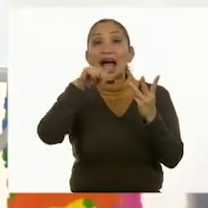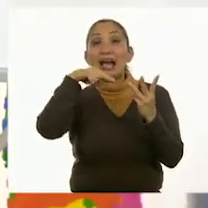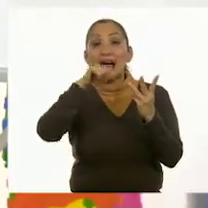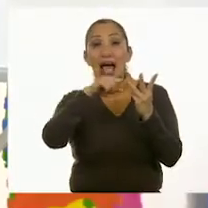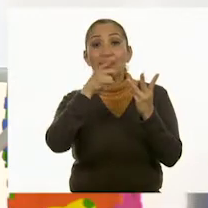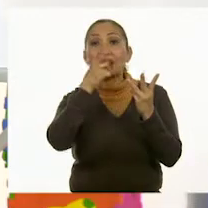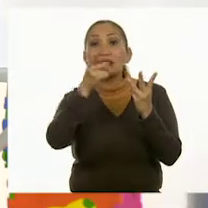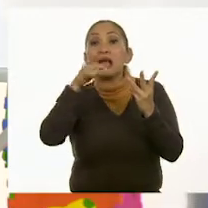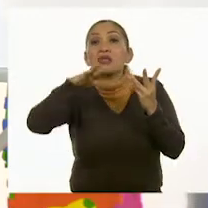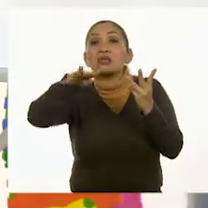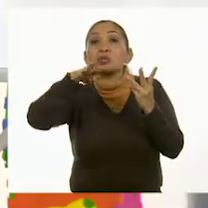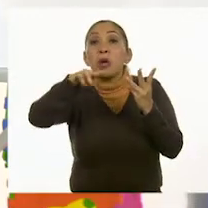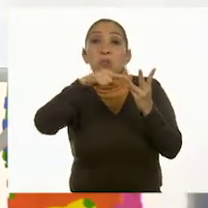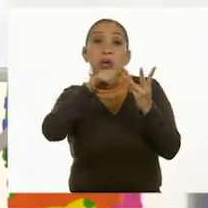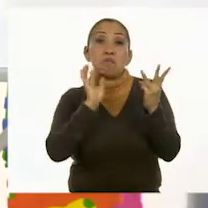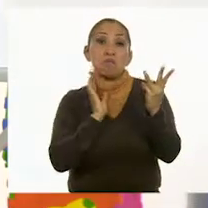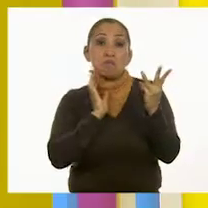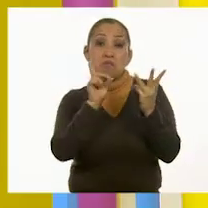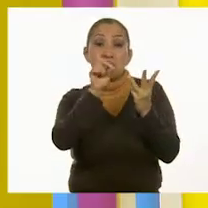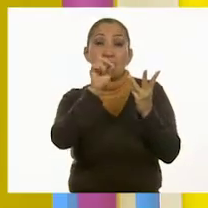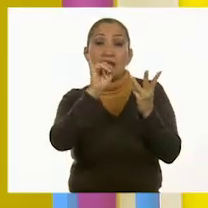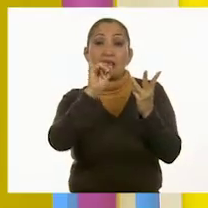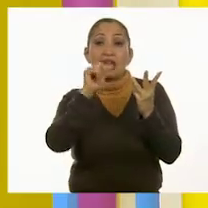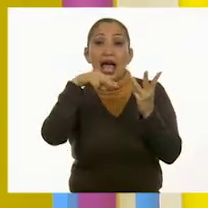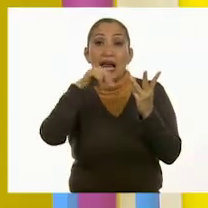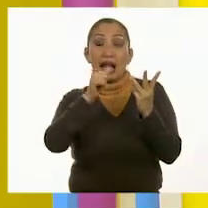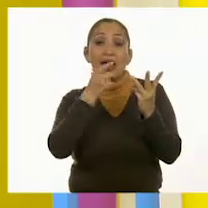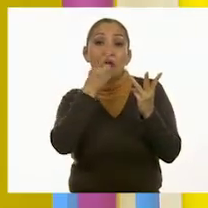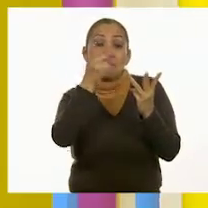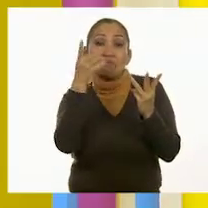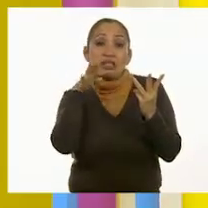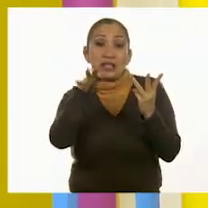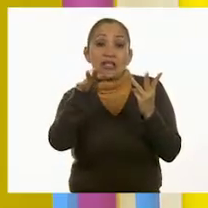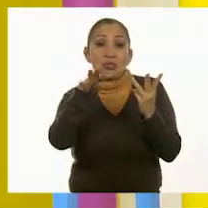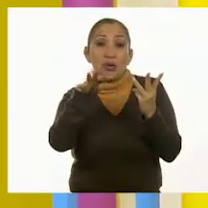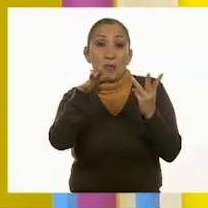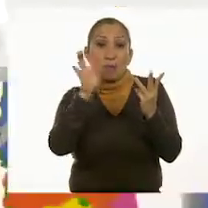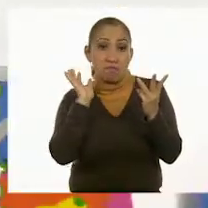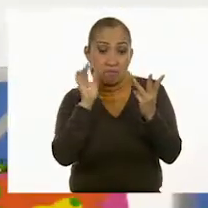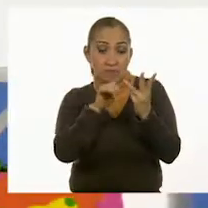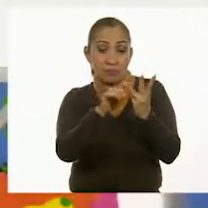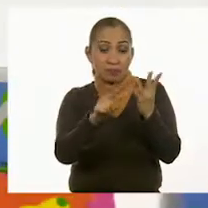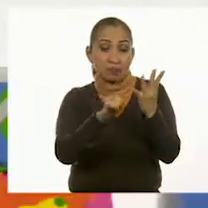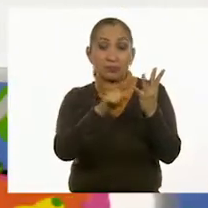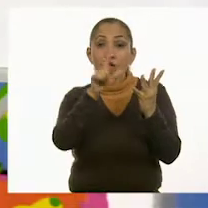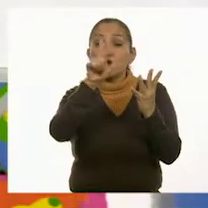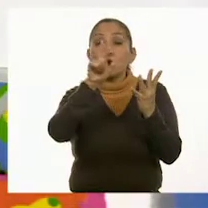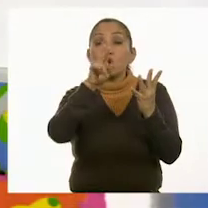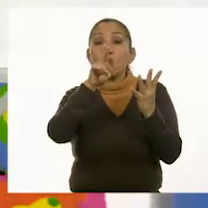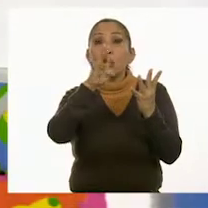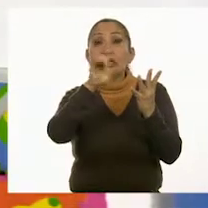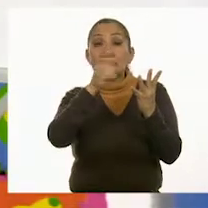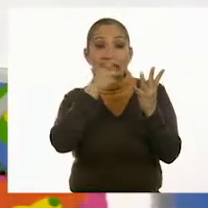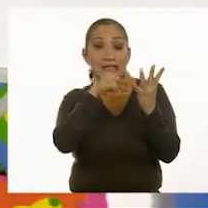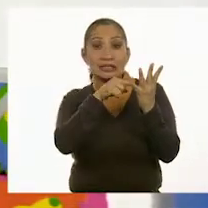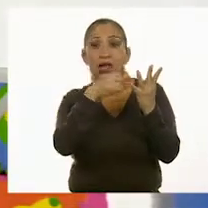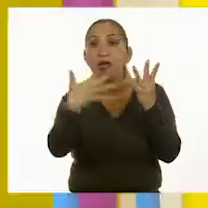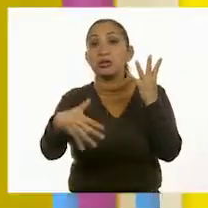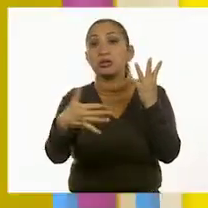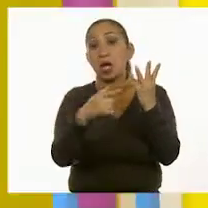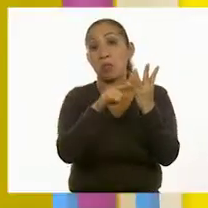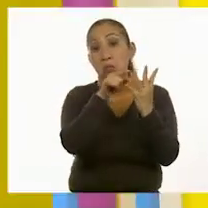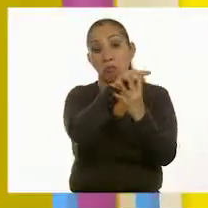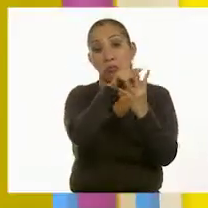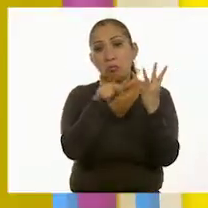19. Diana dice 19. Y Luis dice que contó 15.